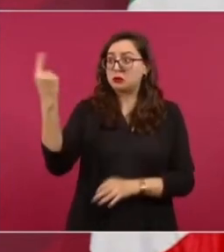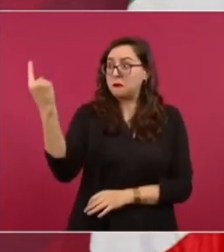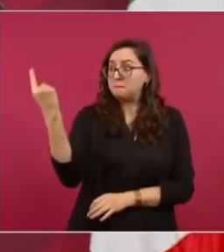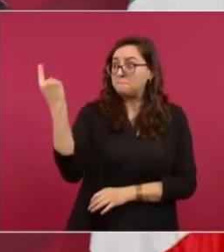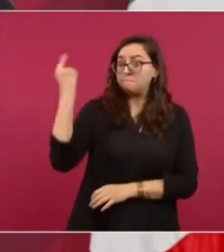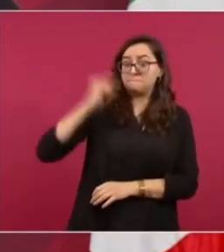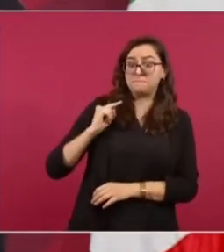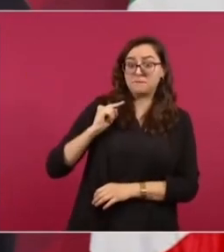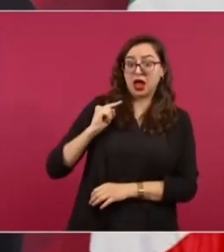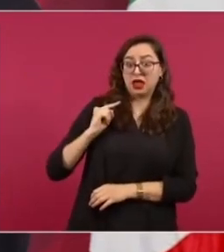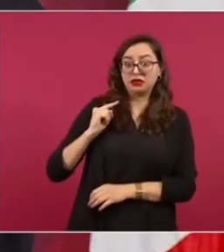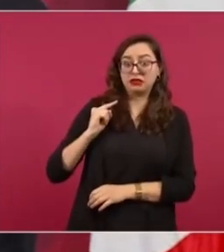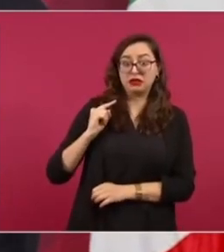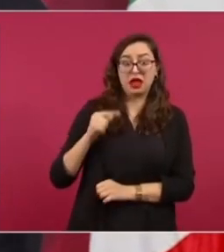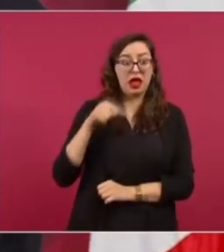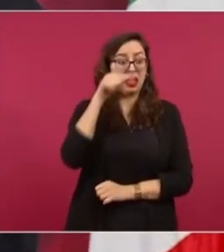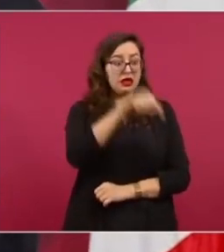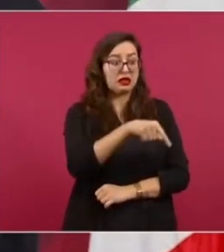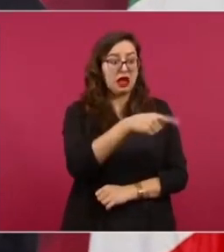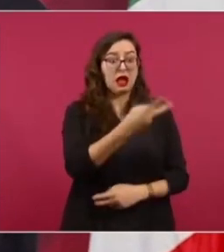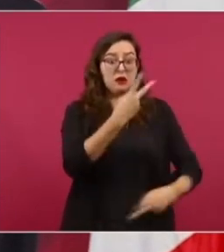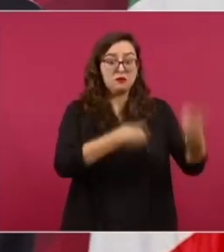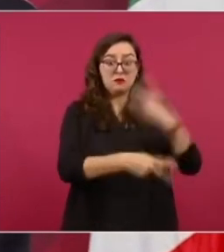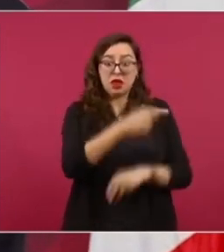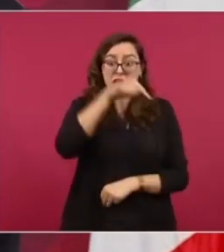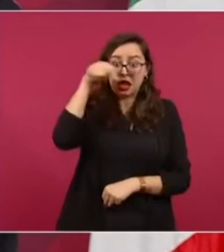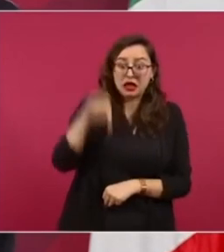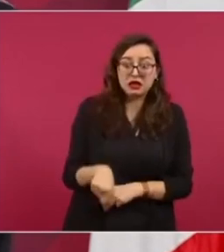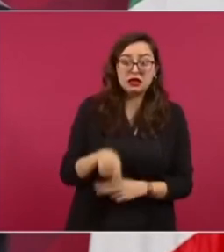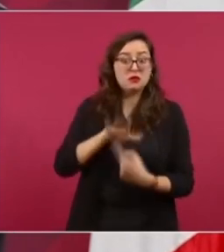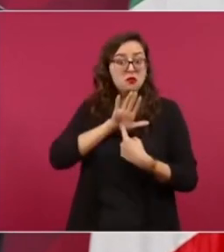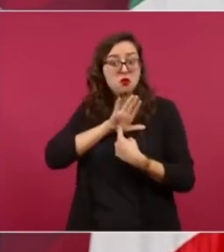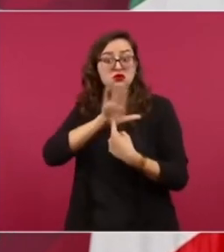garantizar el derecho de réplica lo voy a hacer